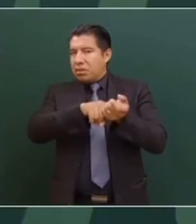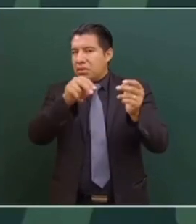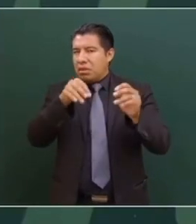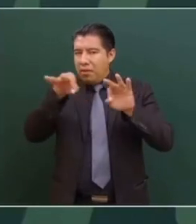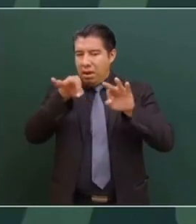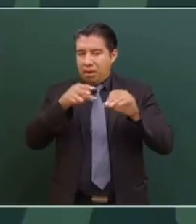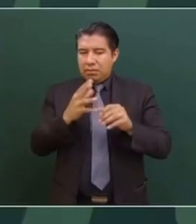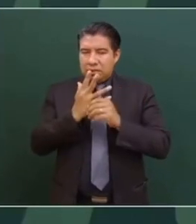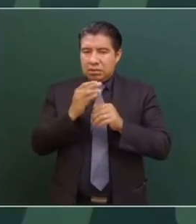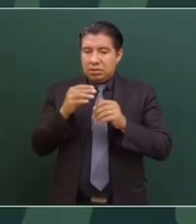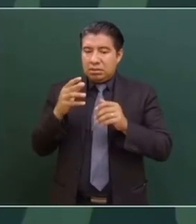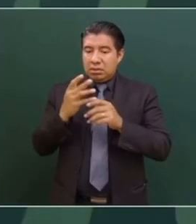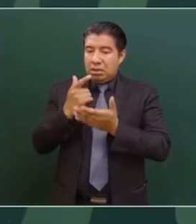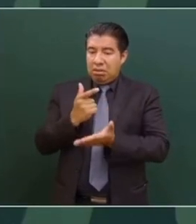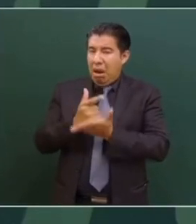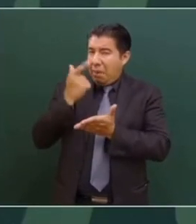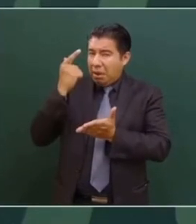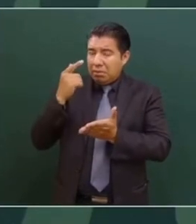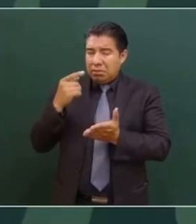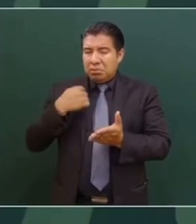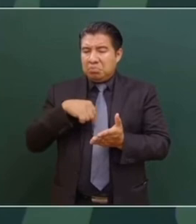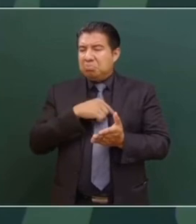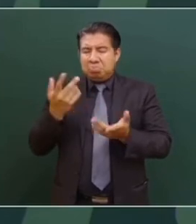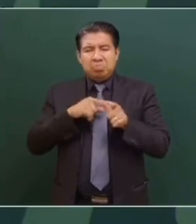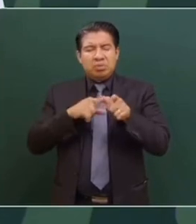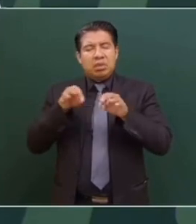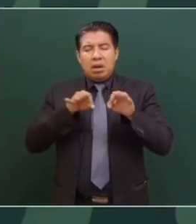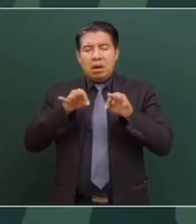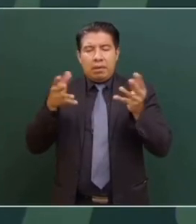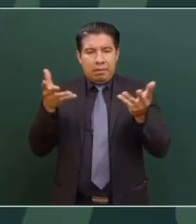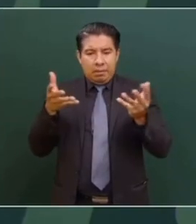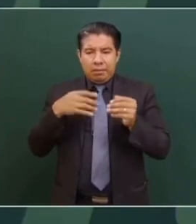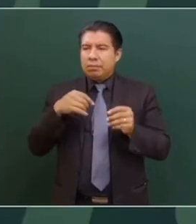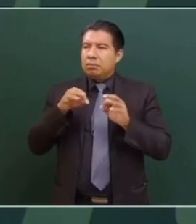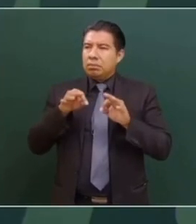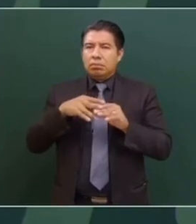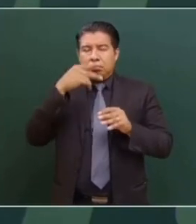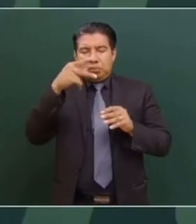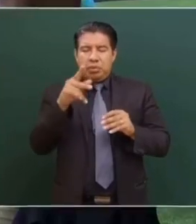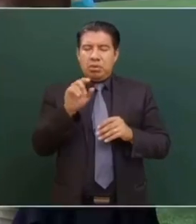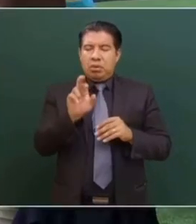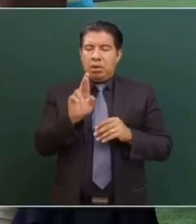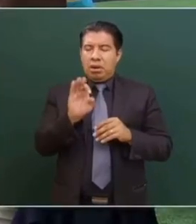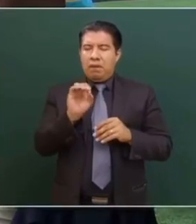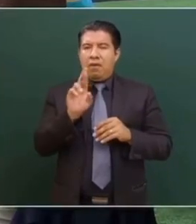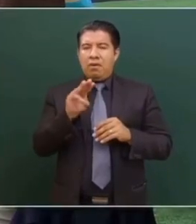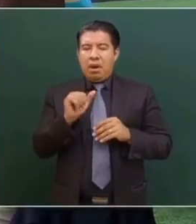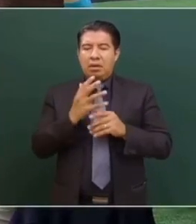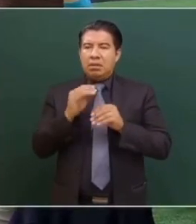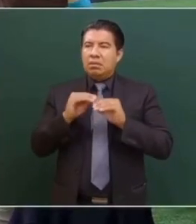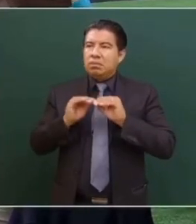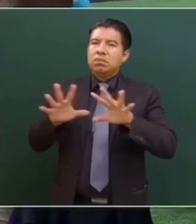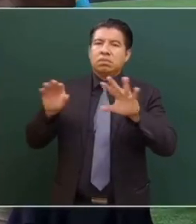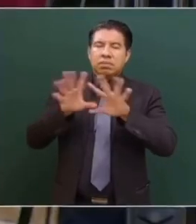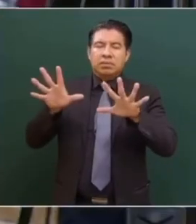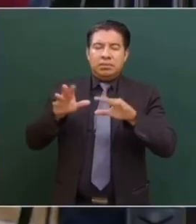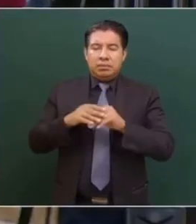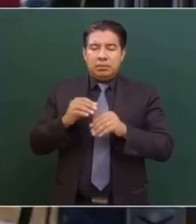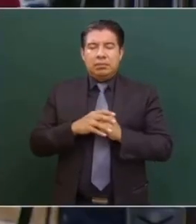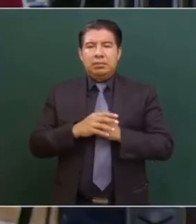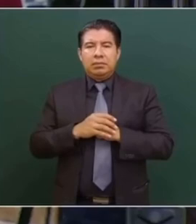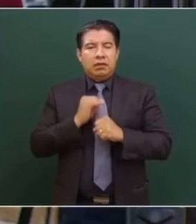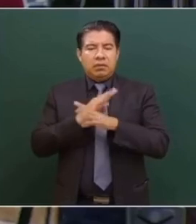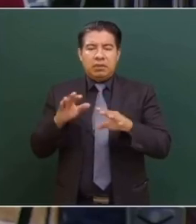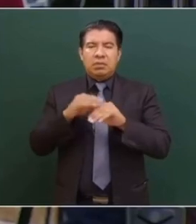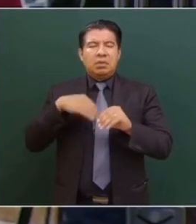directivos de El Reforma. Pero no considera que es grave esta situación, presidente. Nosotros estamos haciendo nuestro trabajo y tu periódico, que es un boletín de